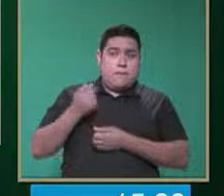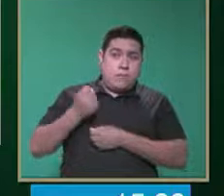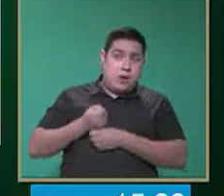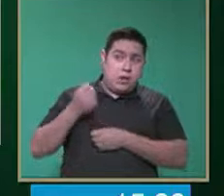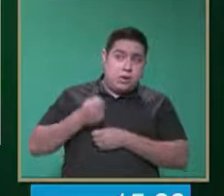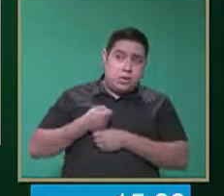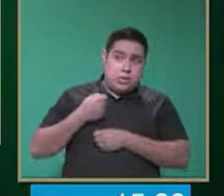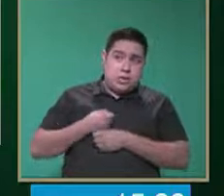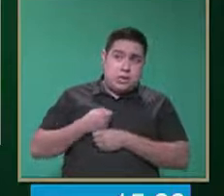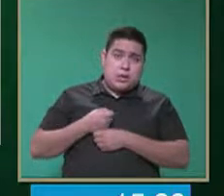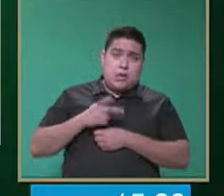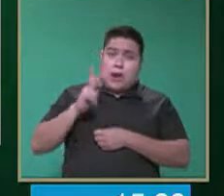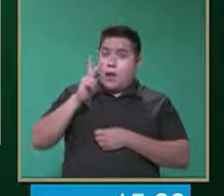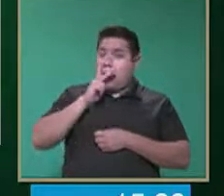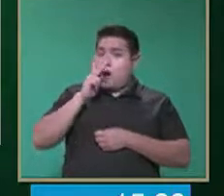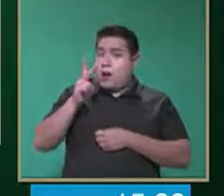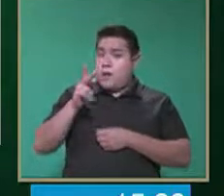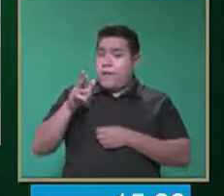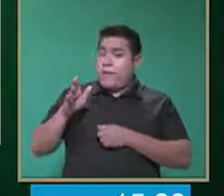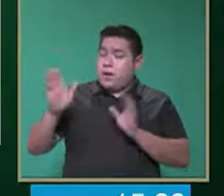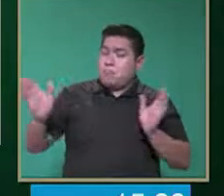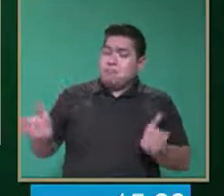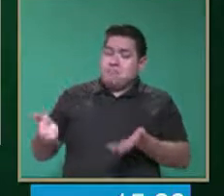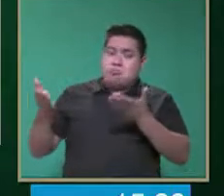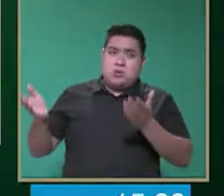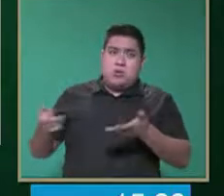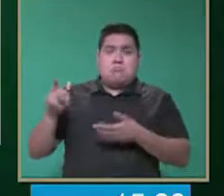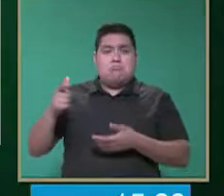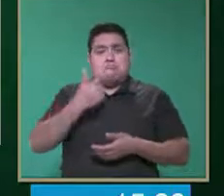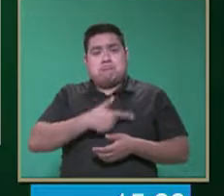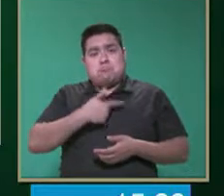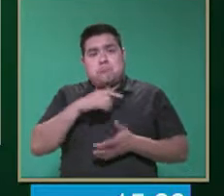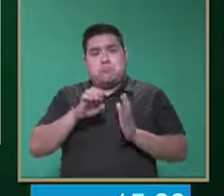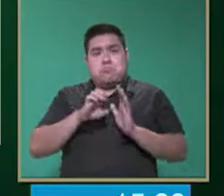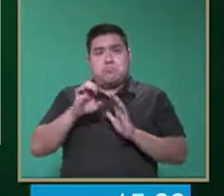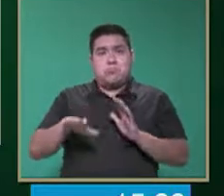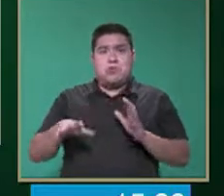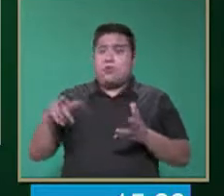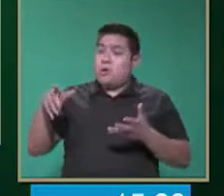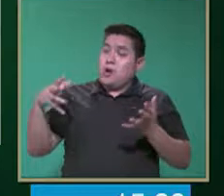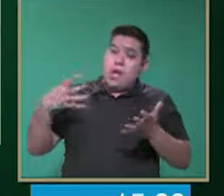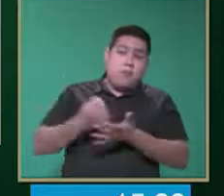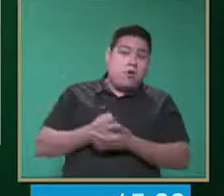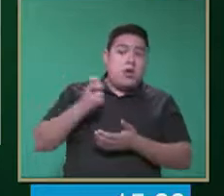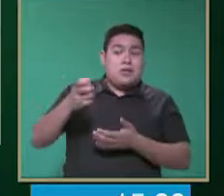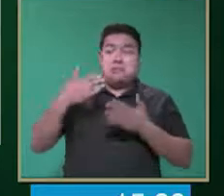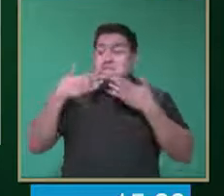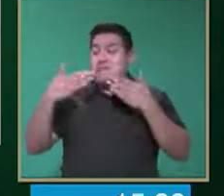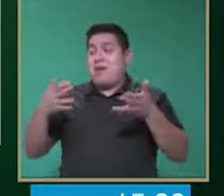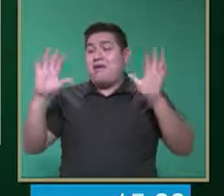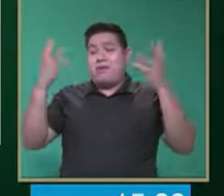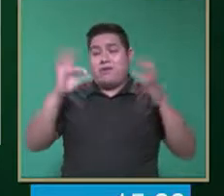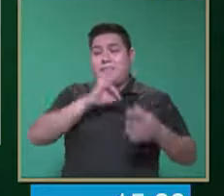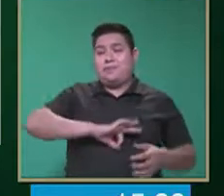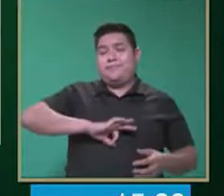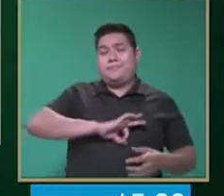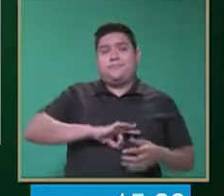alguna palabra motivadora que a él le guste. Por ejemplo, campeón, eso, muy bien, ¿verdad?